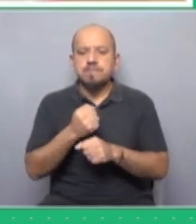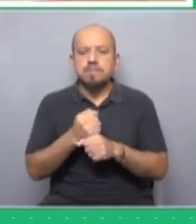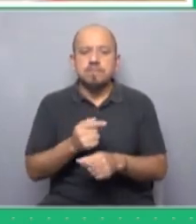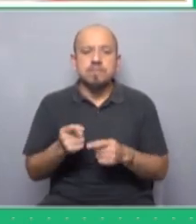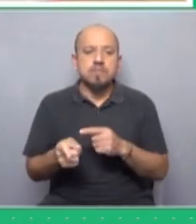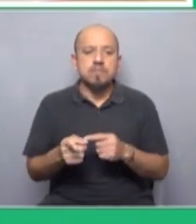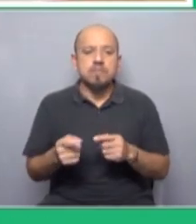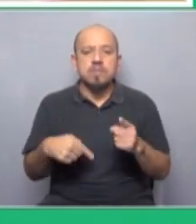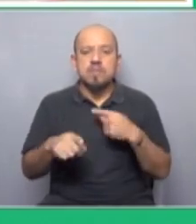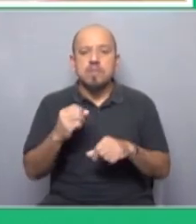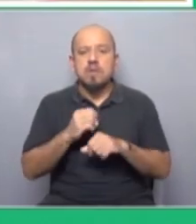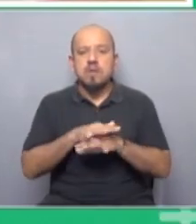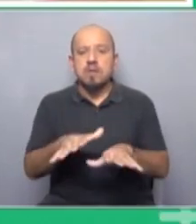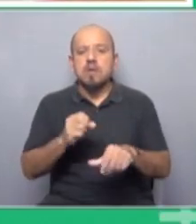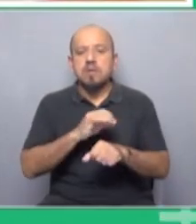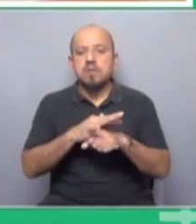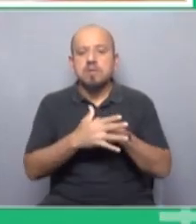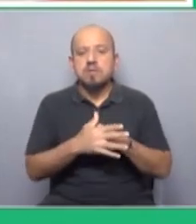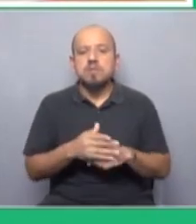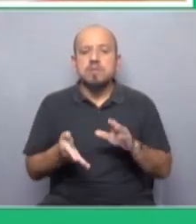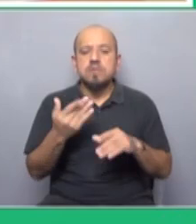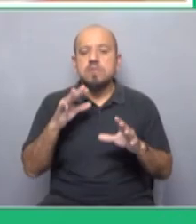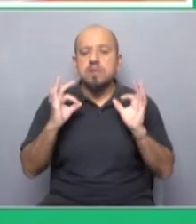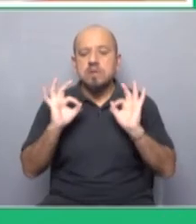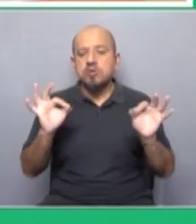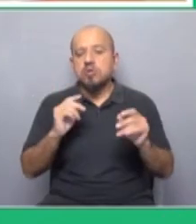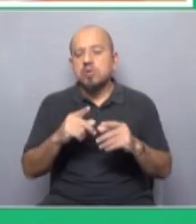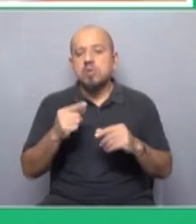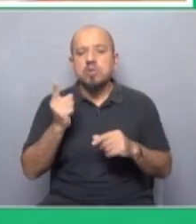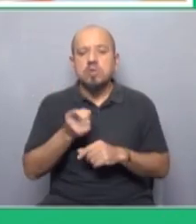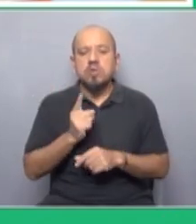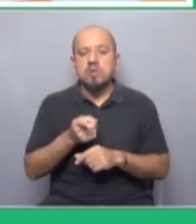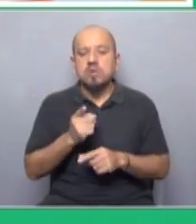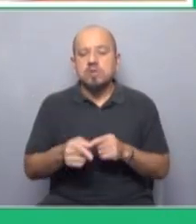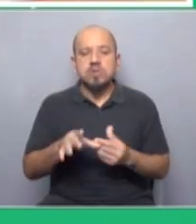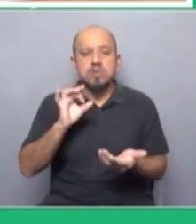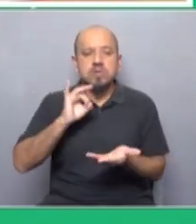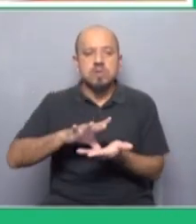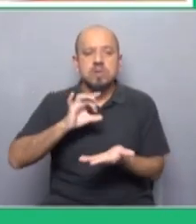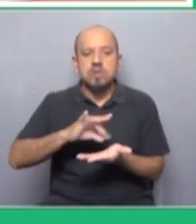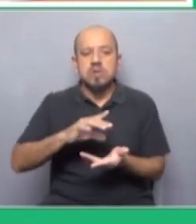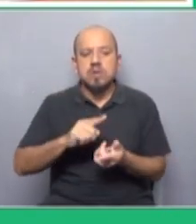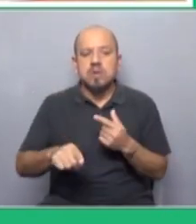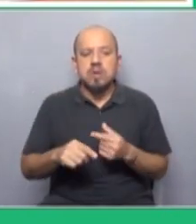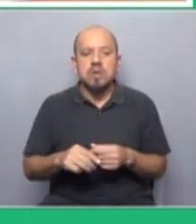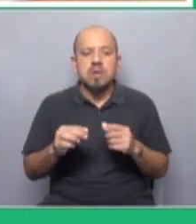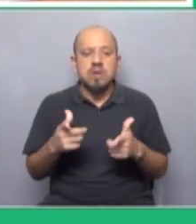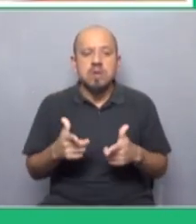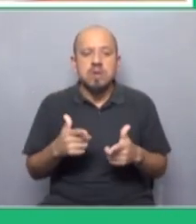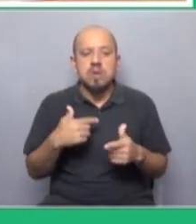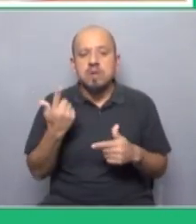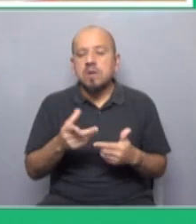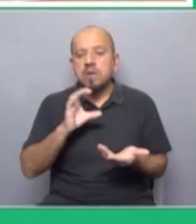trabajadores en el marco de la pandemia y eso sin contar las vacaciones obligatorias que hicieron los despidos masivos que hicieron sin darle sus